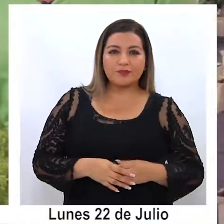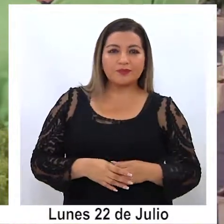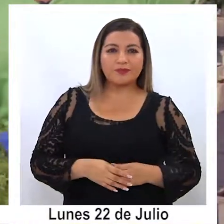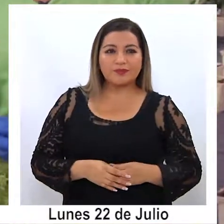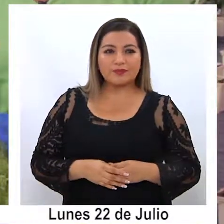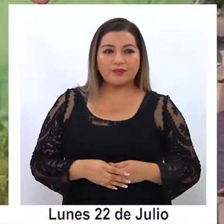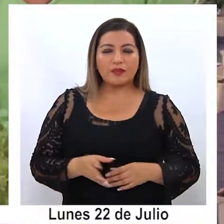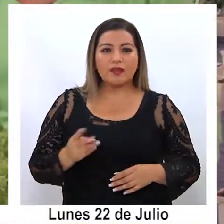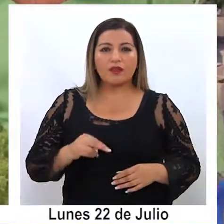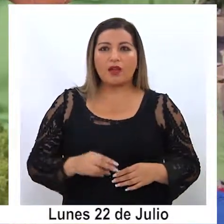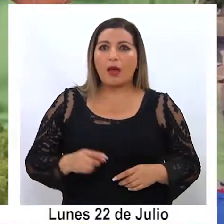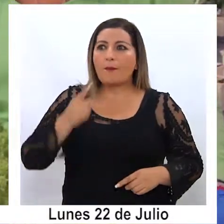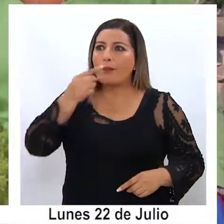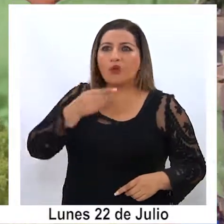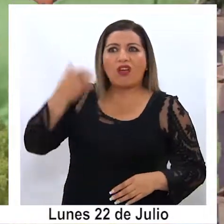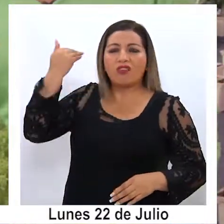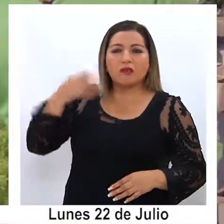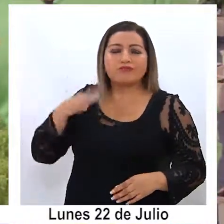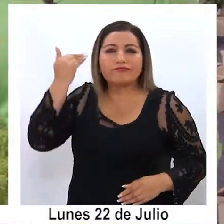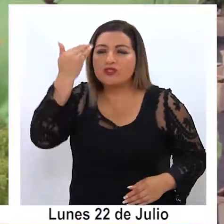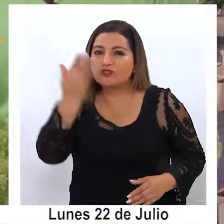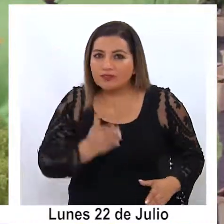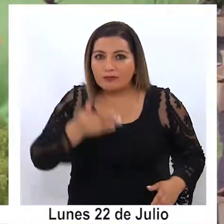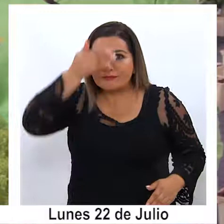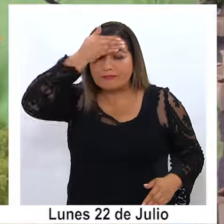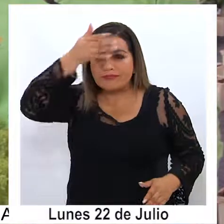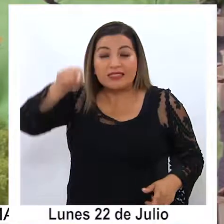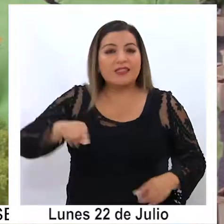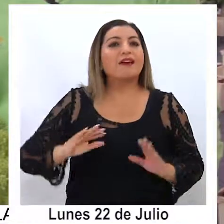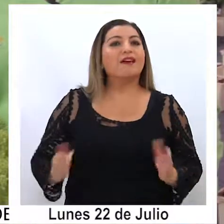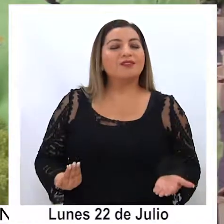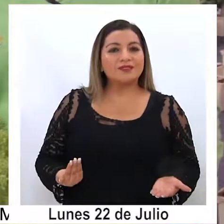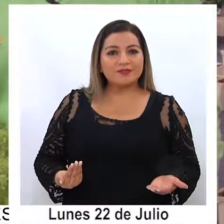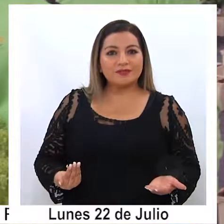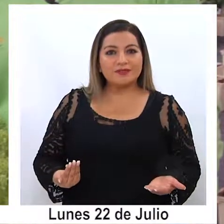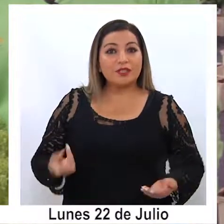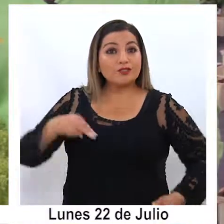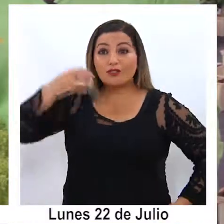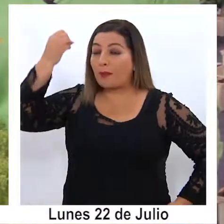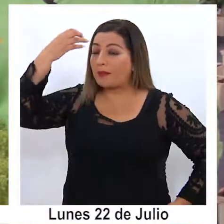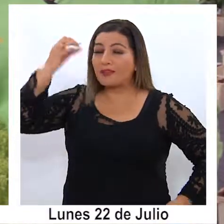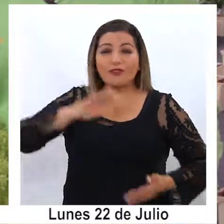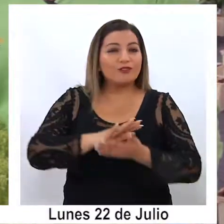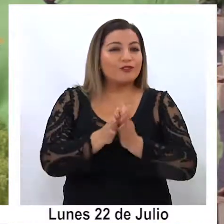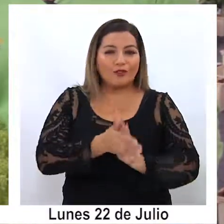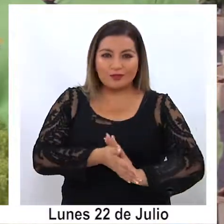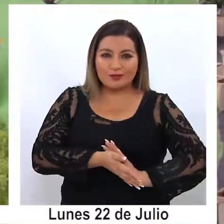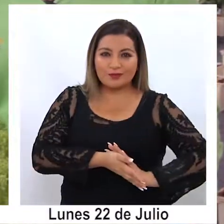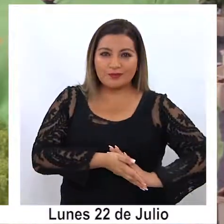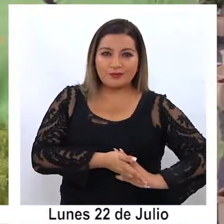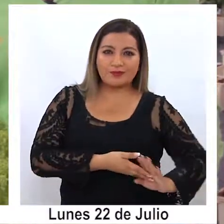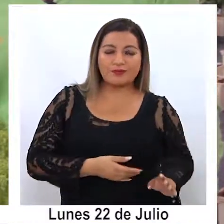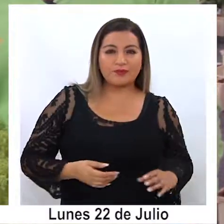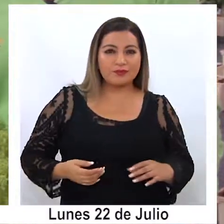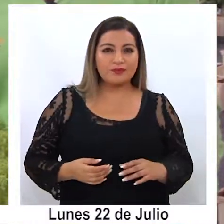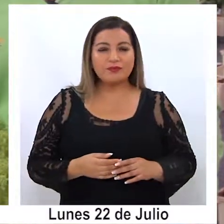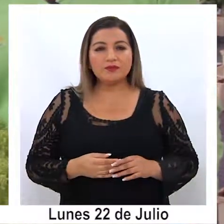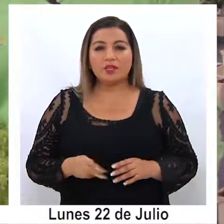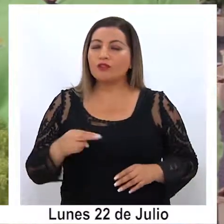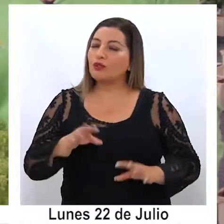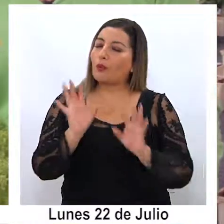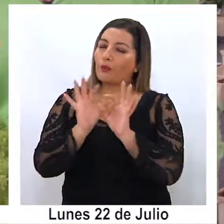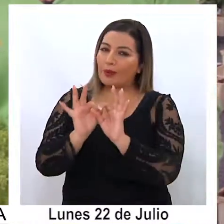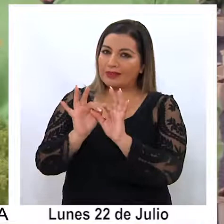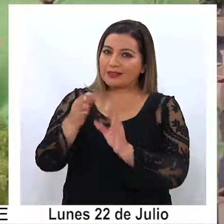cada cosa con un alimento no tenía ni idea de que existía. Y hemos aprendido todo lo que estamos aprendiendo. Y